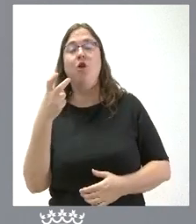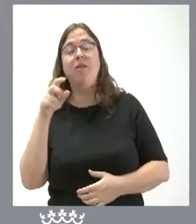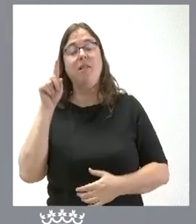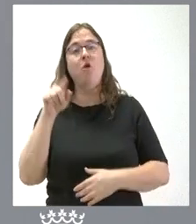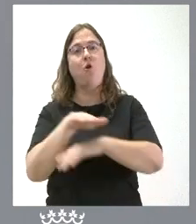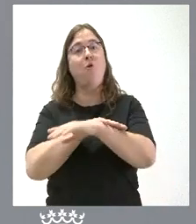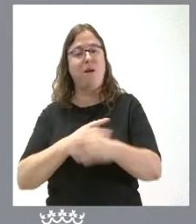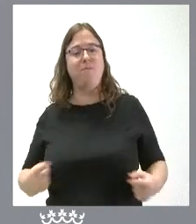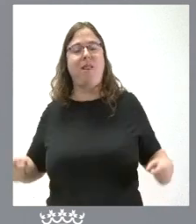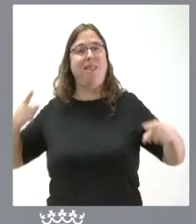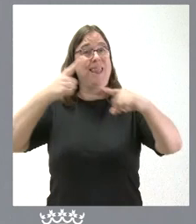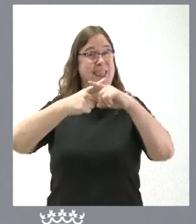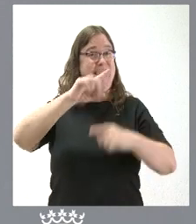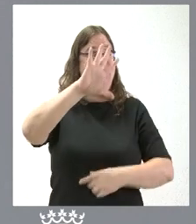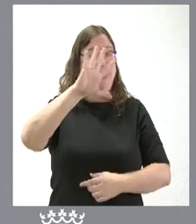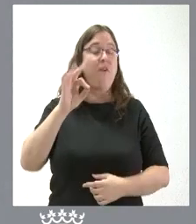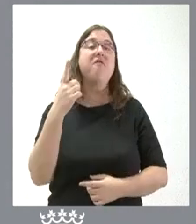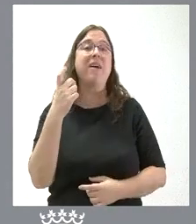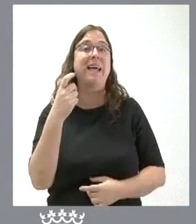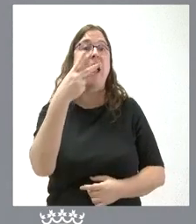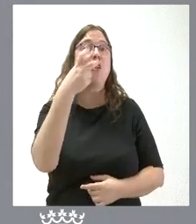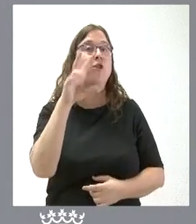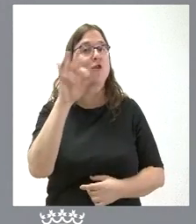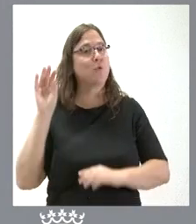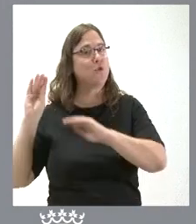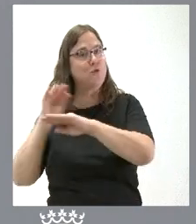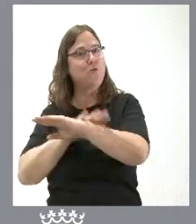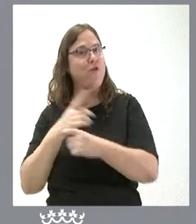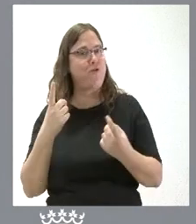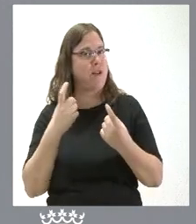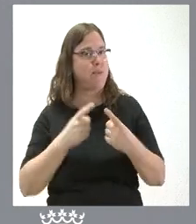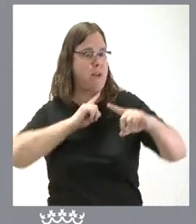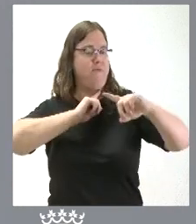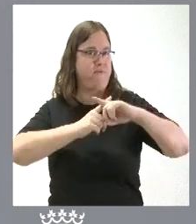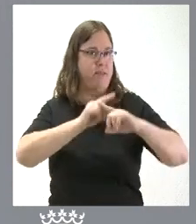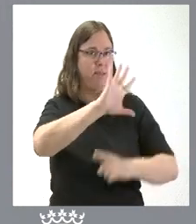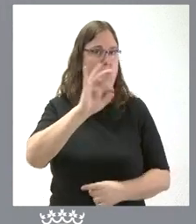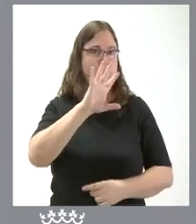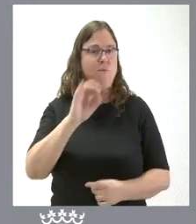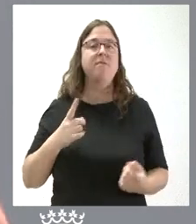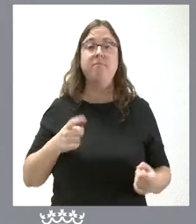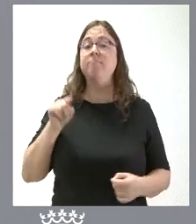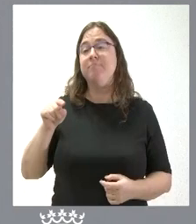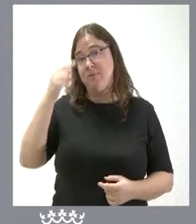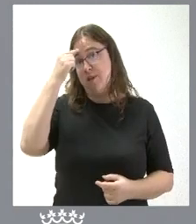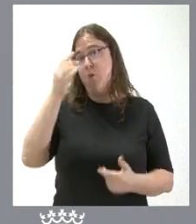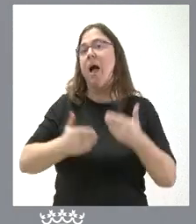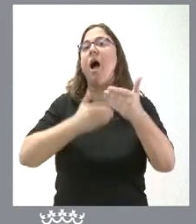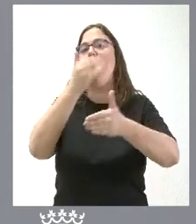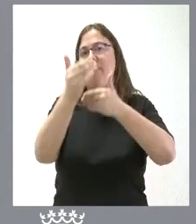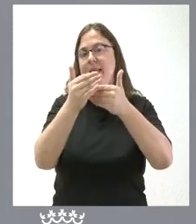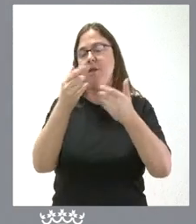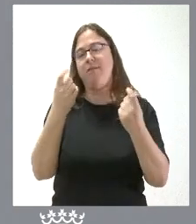-50 faltarían los 256 añadidos por parte del Gobierno que desde aquí insistimos que se vayan avanzando y se vayan